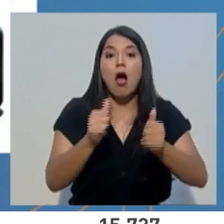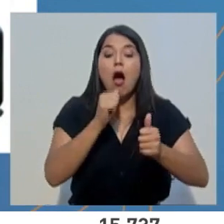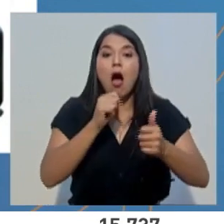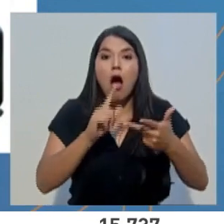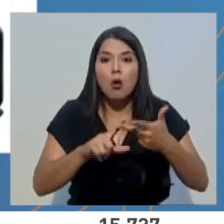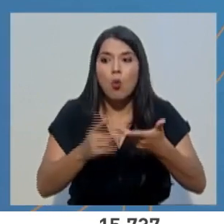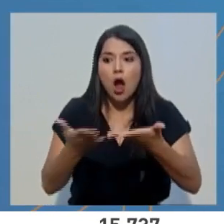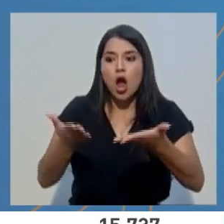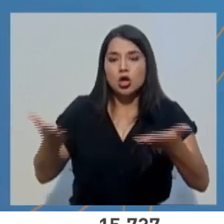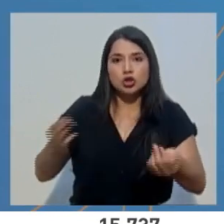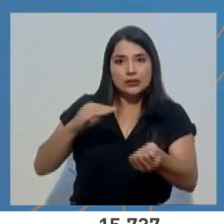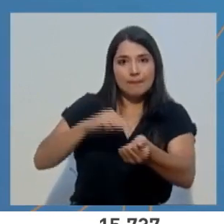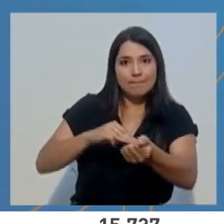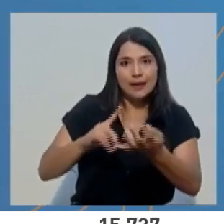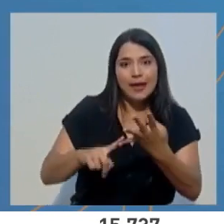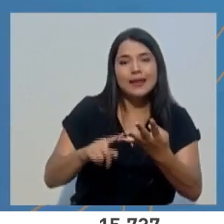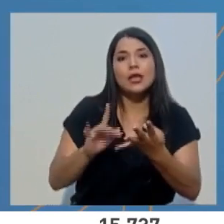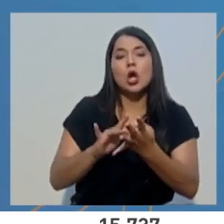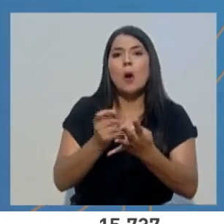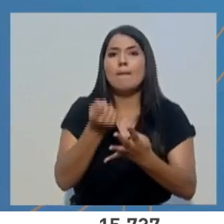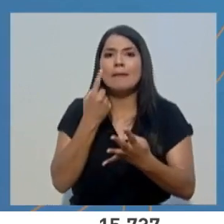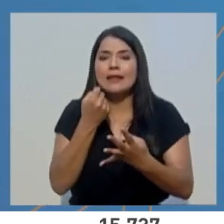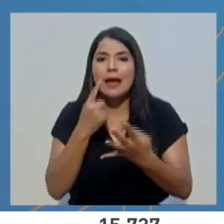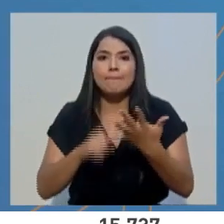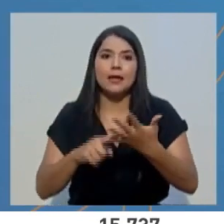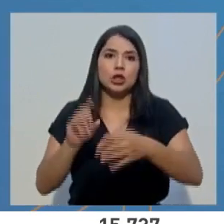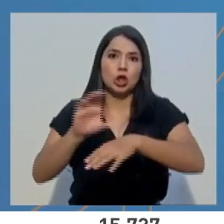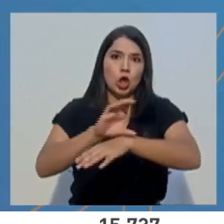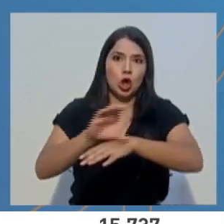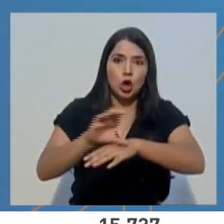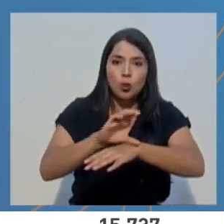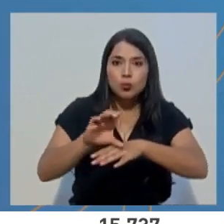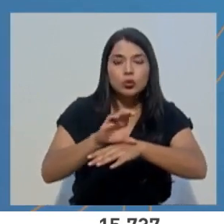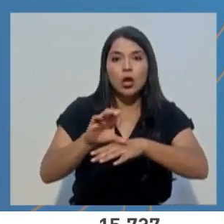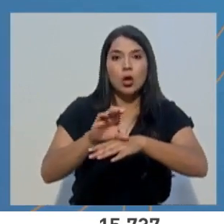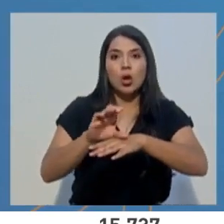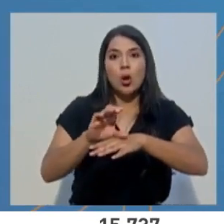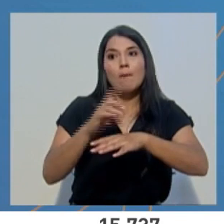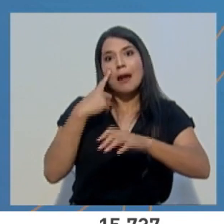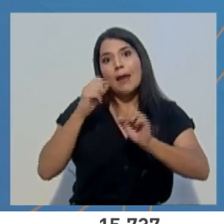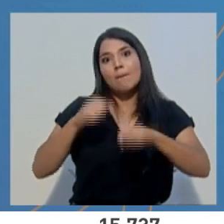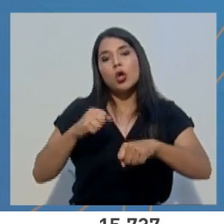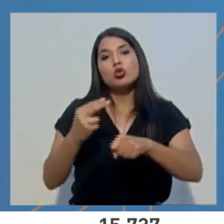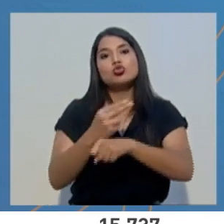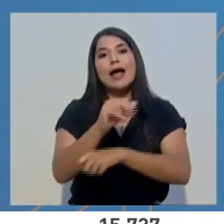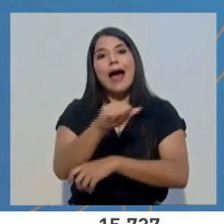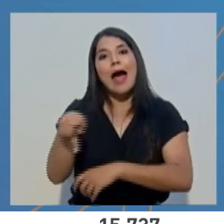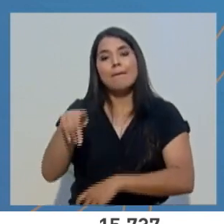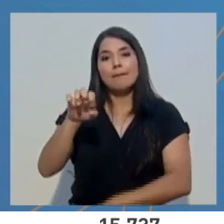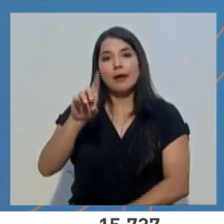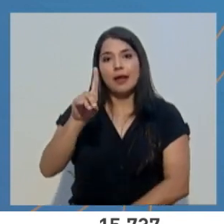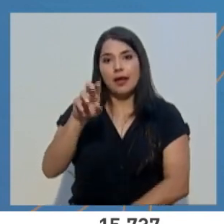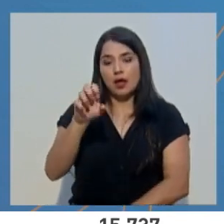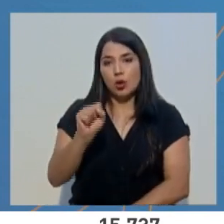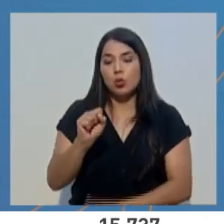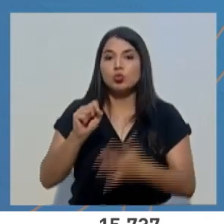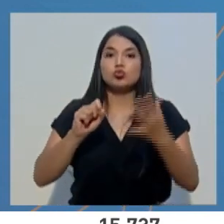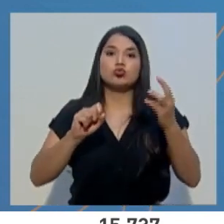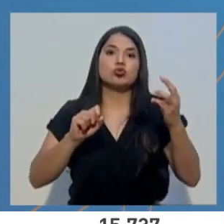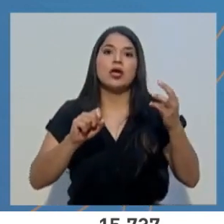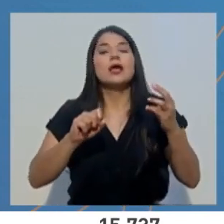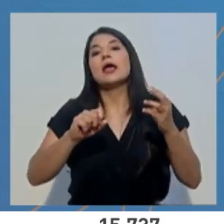insumos, medicamentos, equipo informático para correr el EDUS, registros médicos,